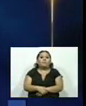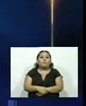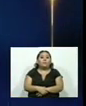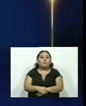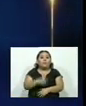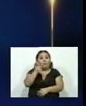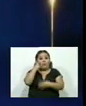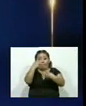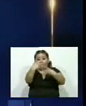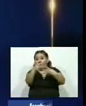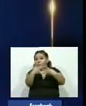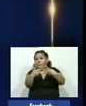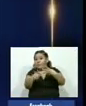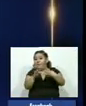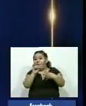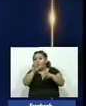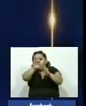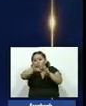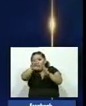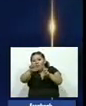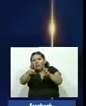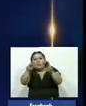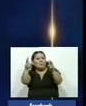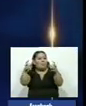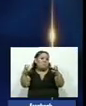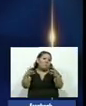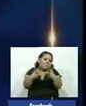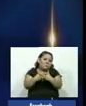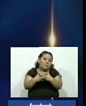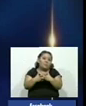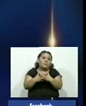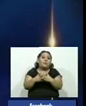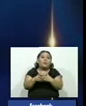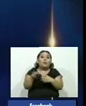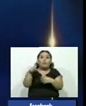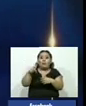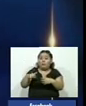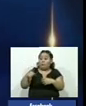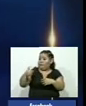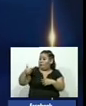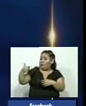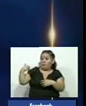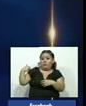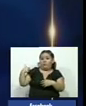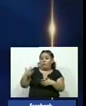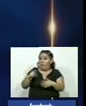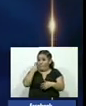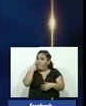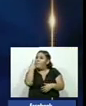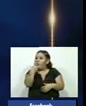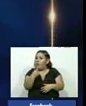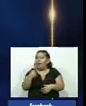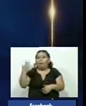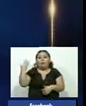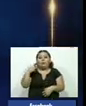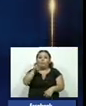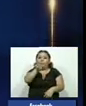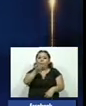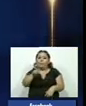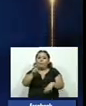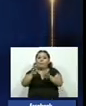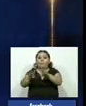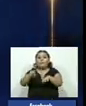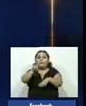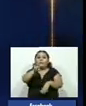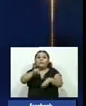y revisemos lo que dicen las estadísticas sobre los accidentes que han ocurrido en los últimos años escucha usted en 2019 van 17